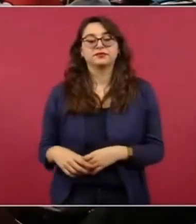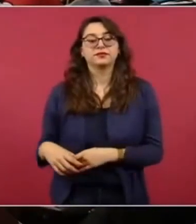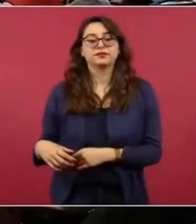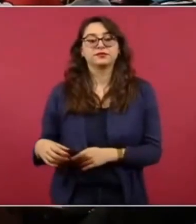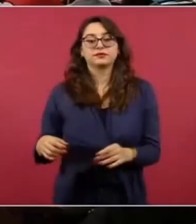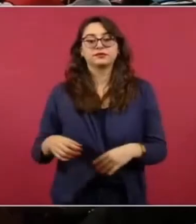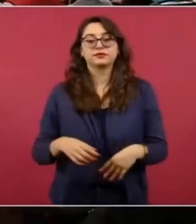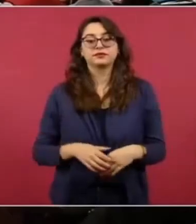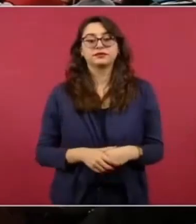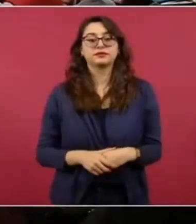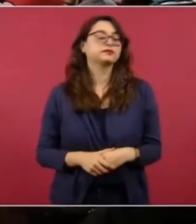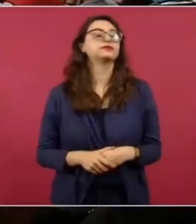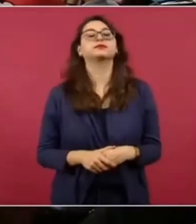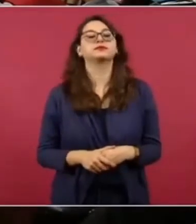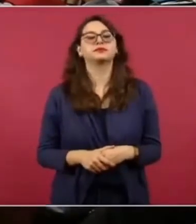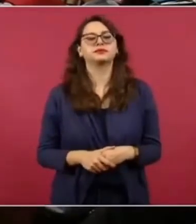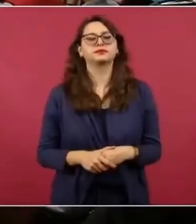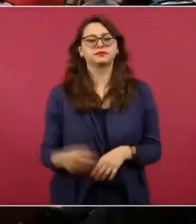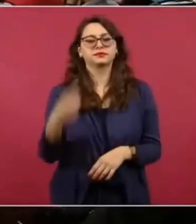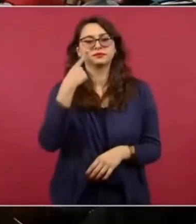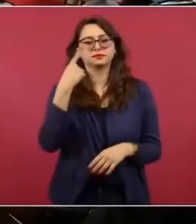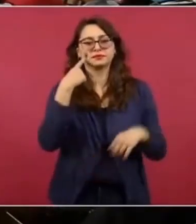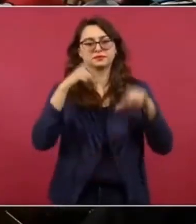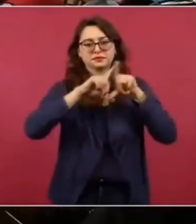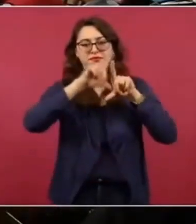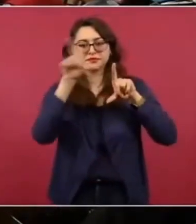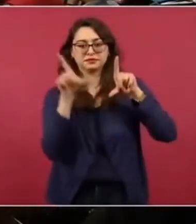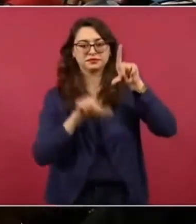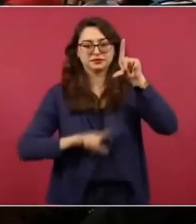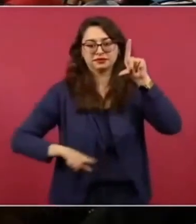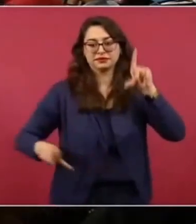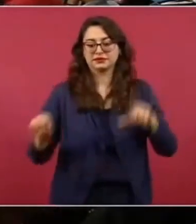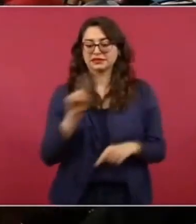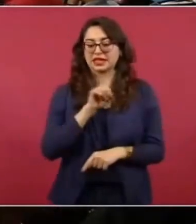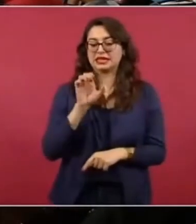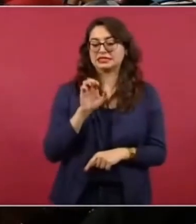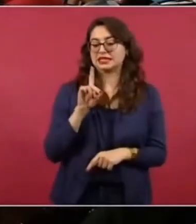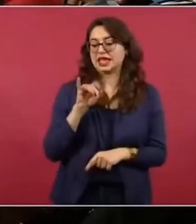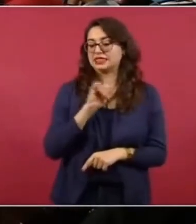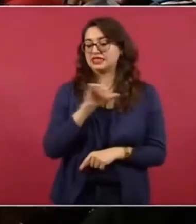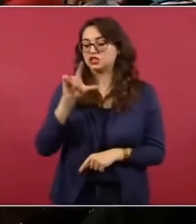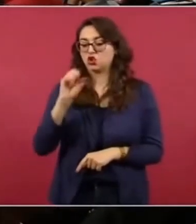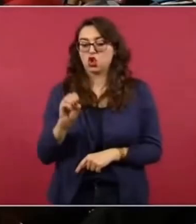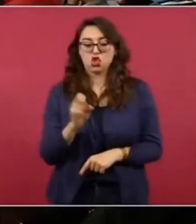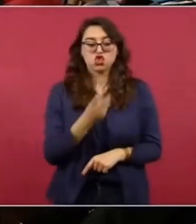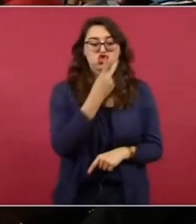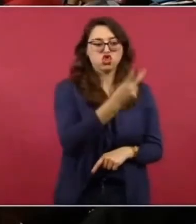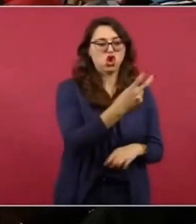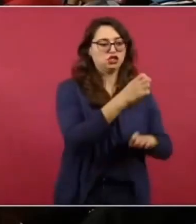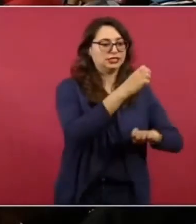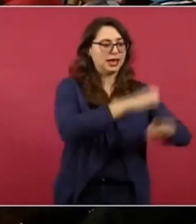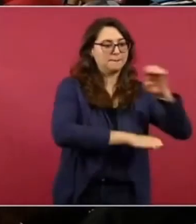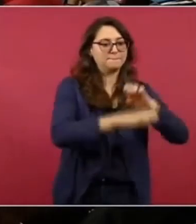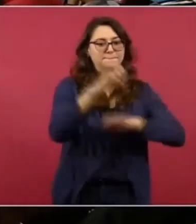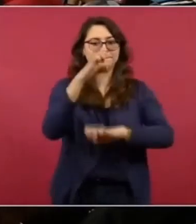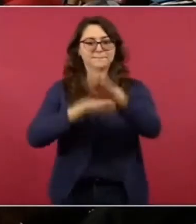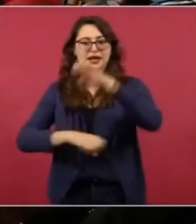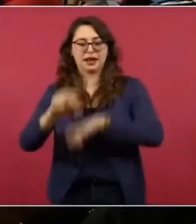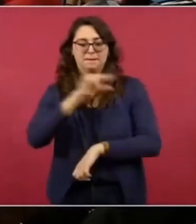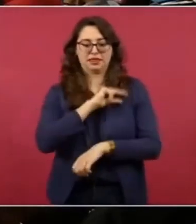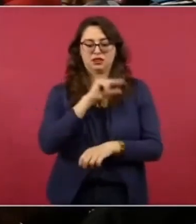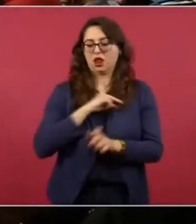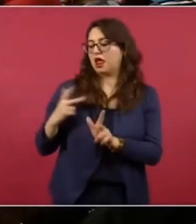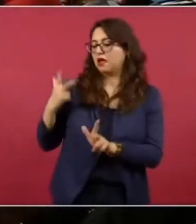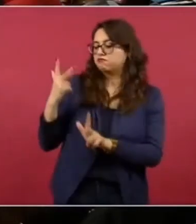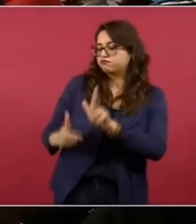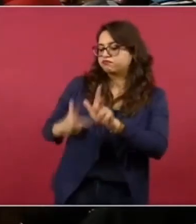esa es la red, esa es una empresa. Cedillo entregó a dos empresas todos los